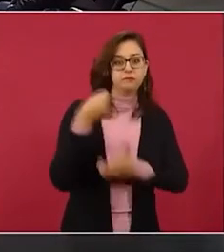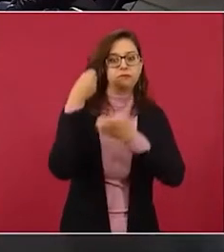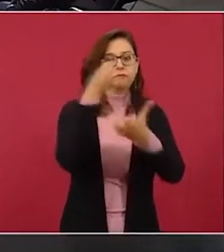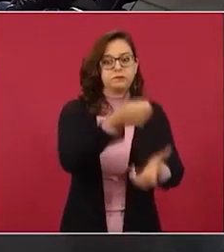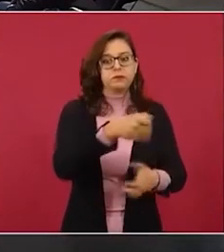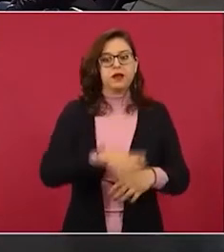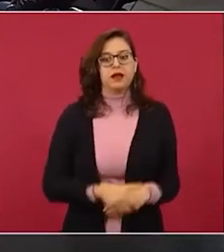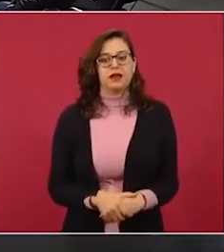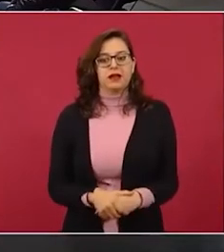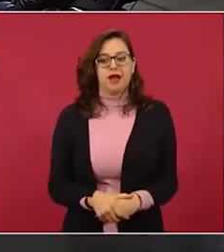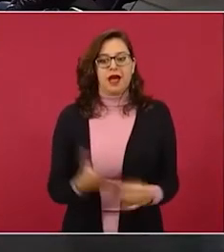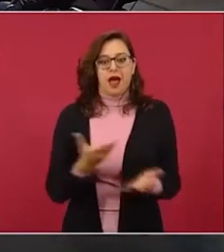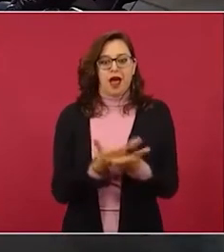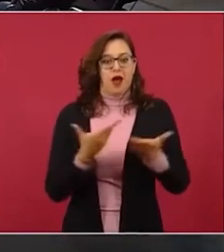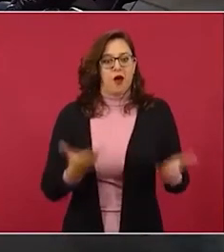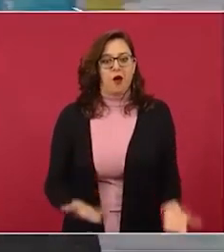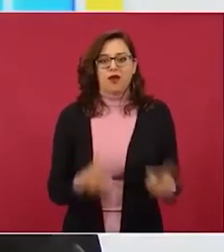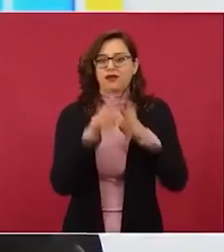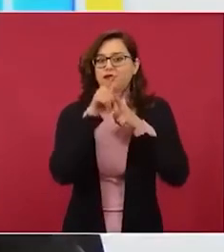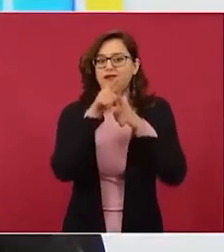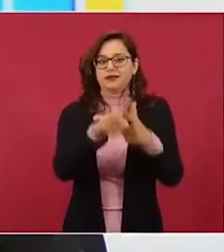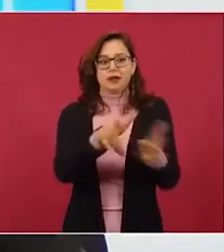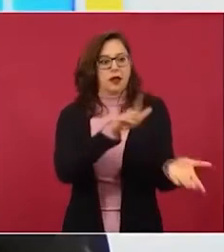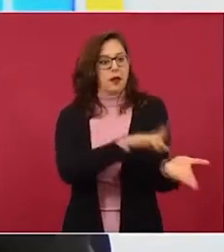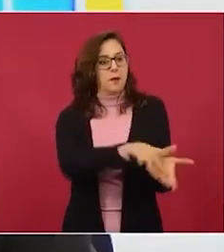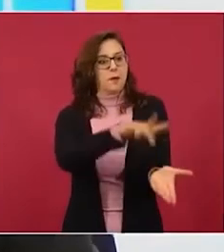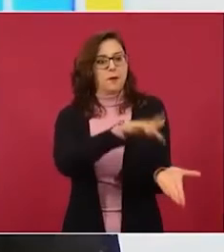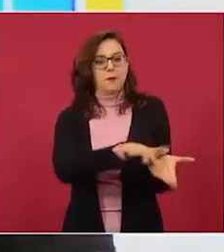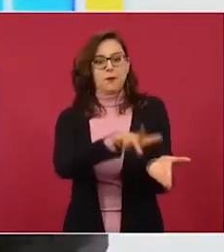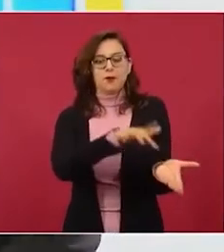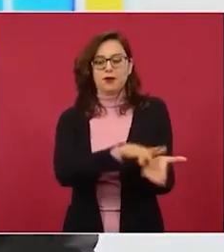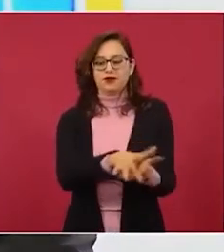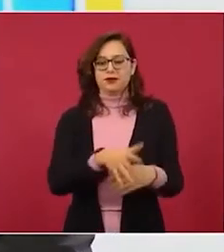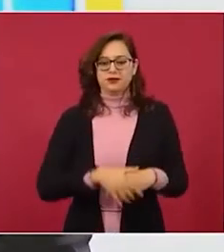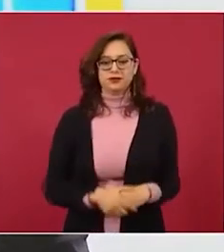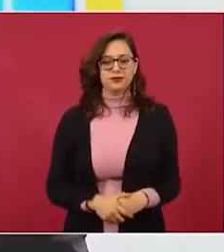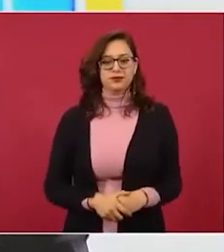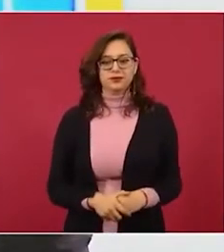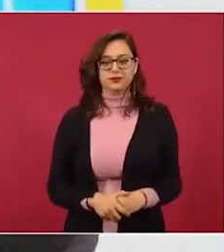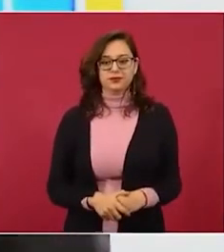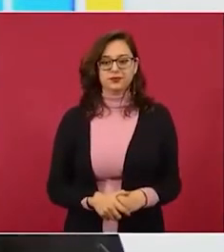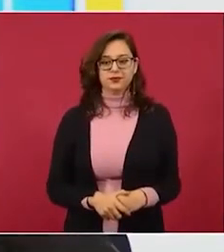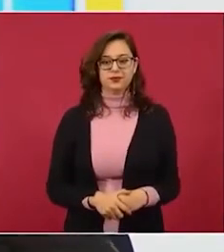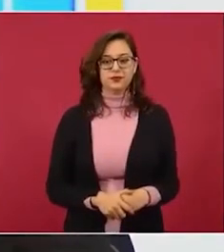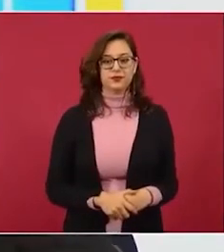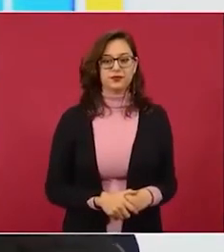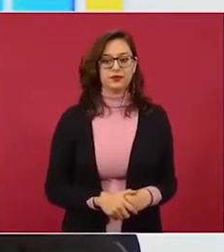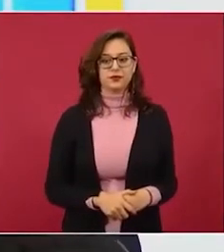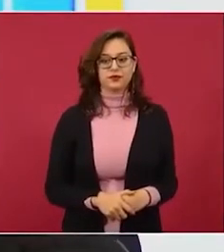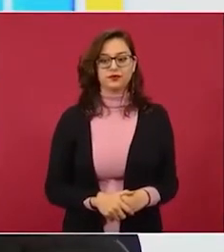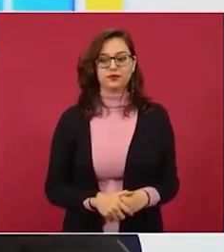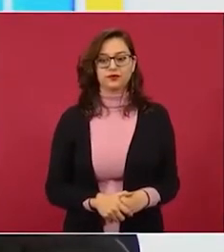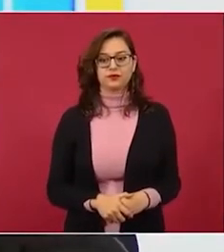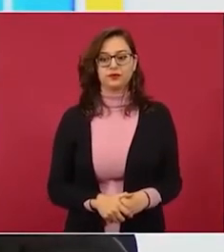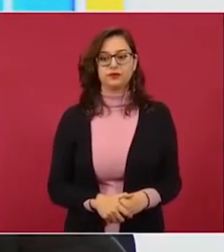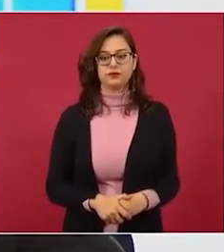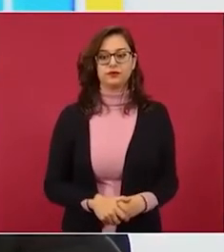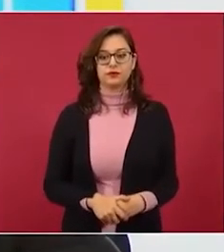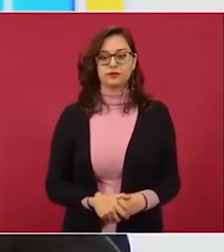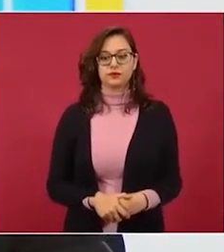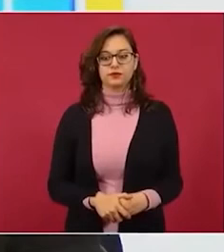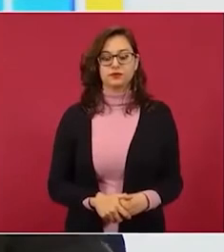apoyando a estas empresas y fueron quienes participaron en la inversión y aquí podemos ver cómo estas